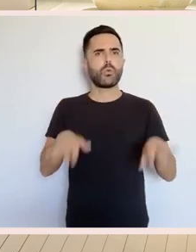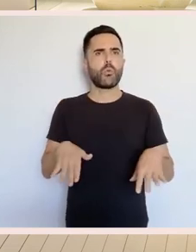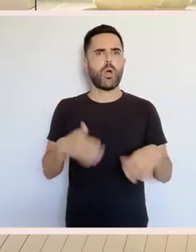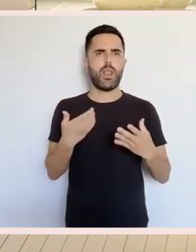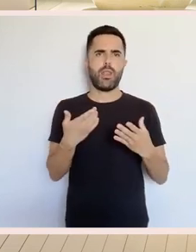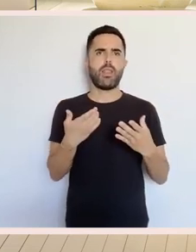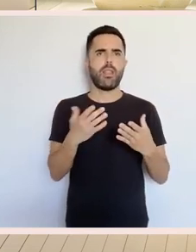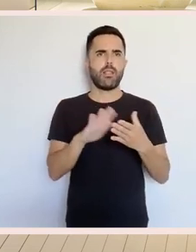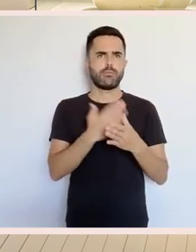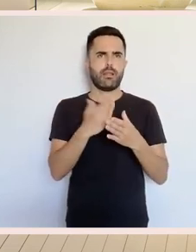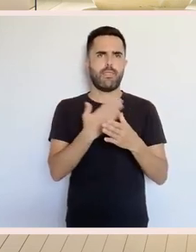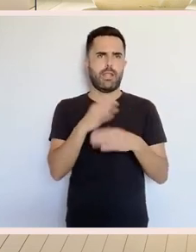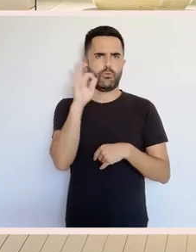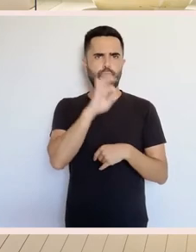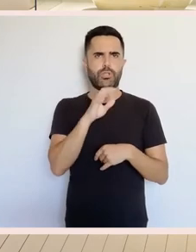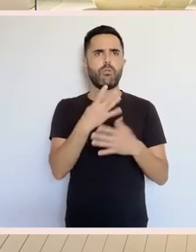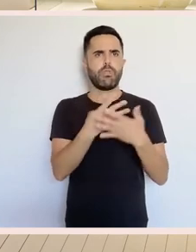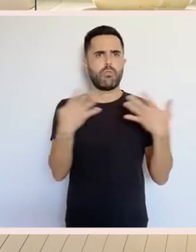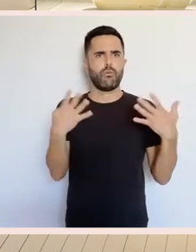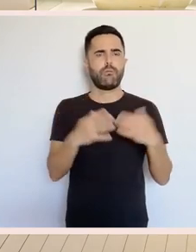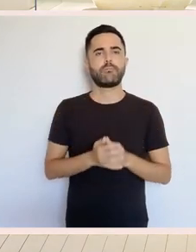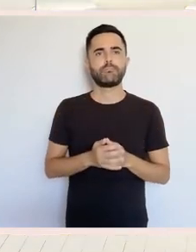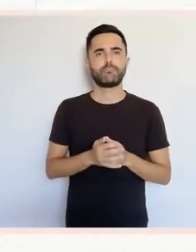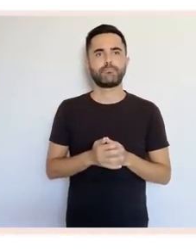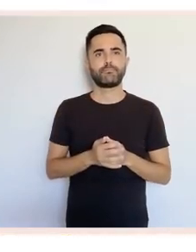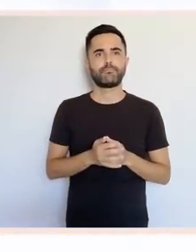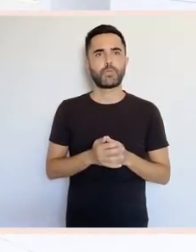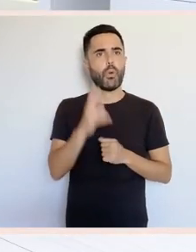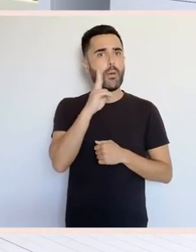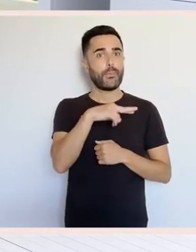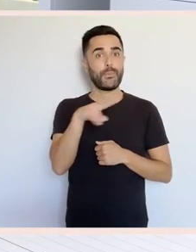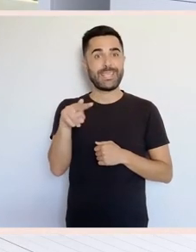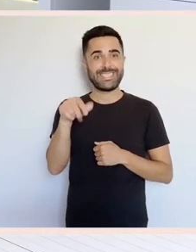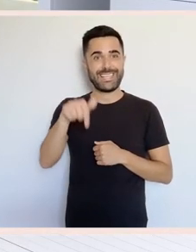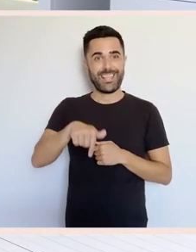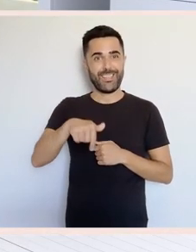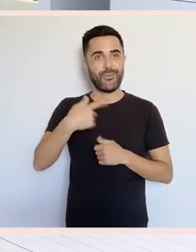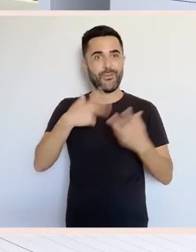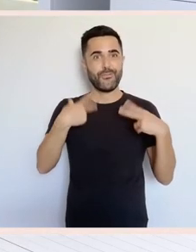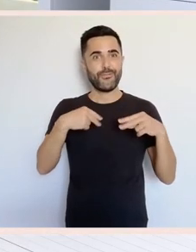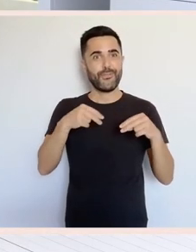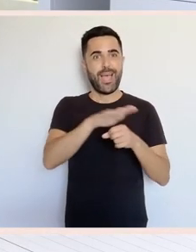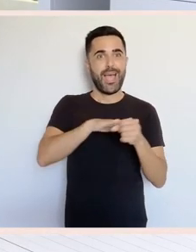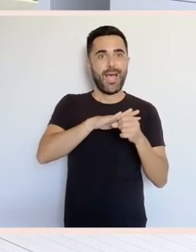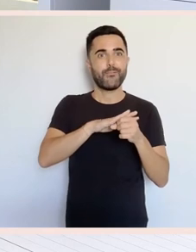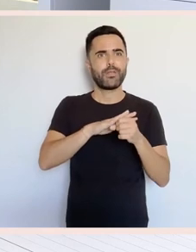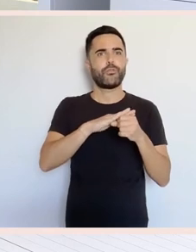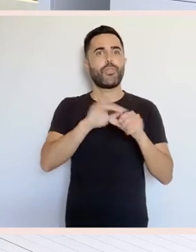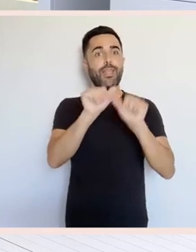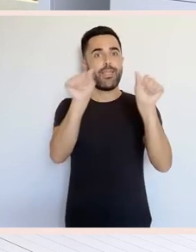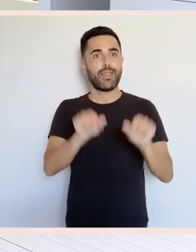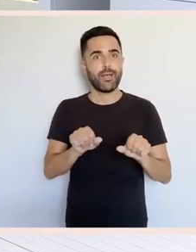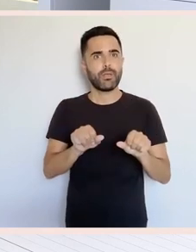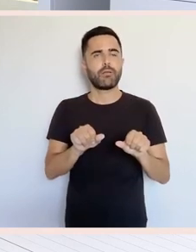unha empresa como a que é capaz de facer sargadelos neste século de Xanovia. Para rematar a nosa viase polo mundo da cerámica non